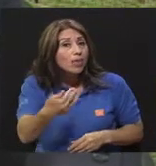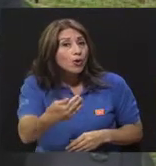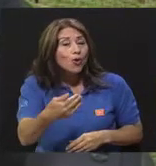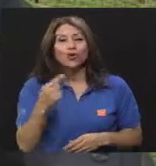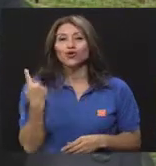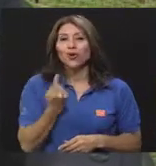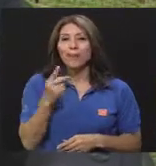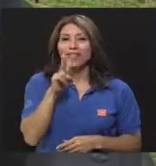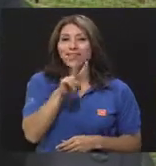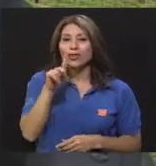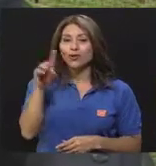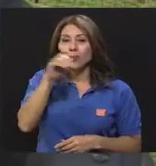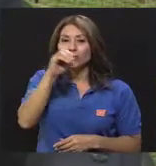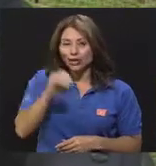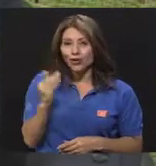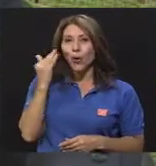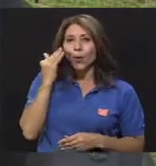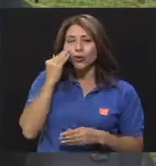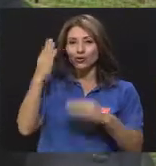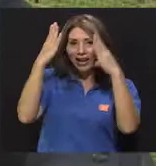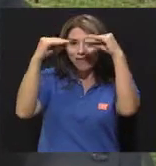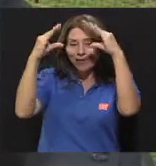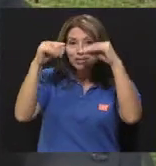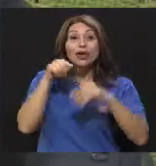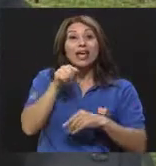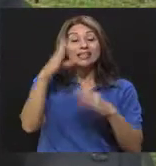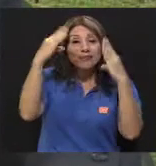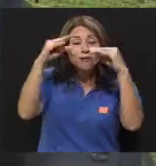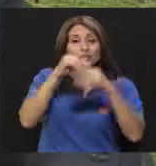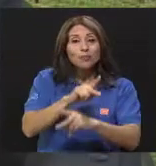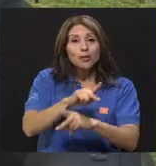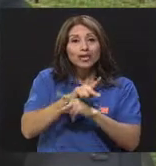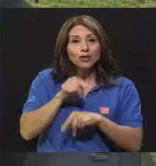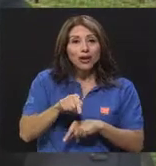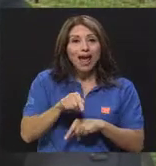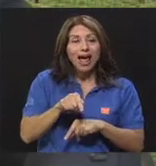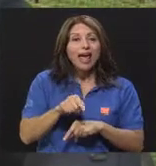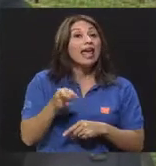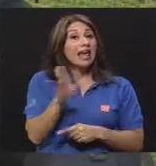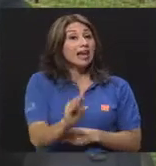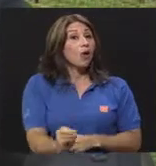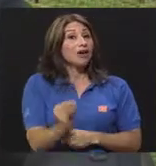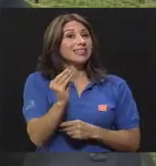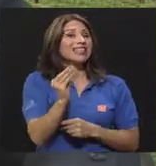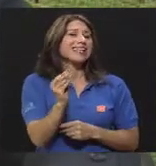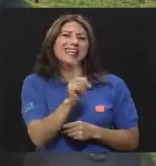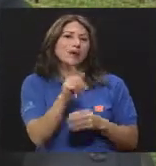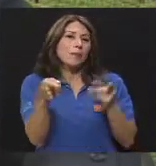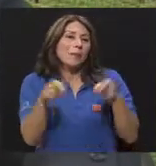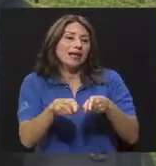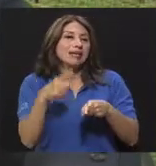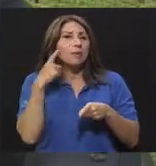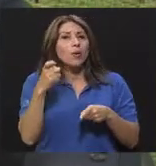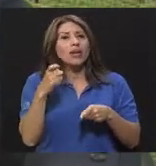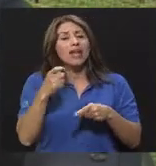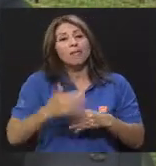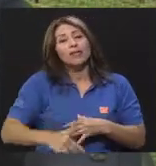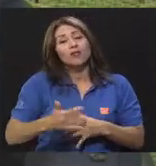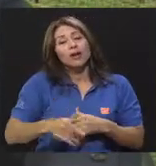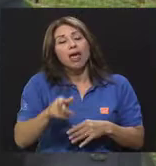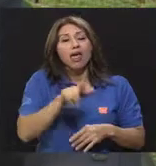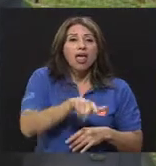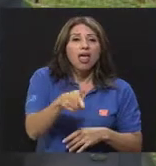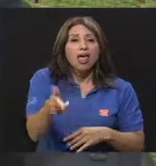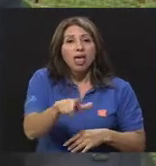Y eso es información protectora. En la adolescencia no es tan eficiente por la irregularidad de los ciclos menstruales. Pero si yo ya tengo esa información,